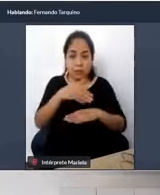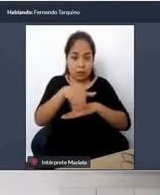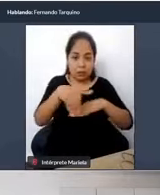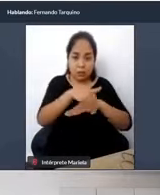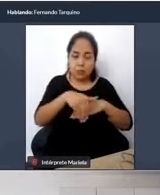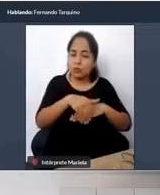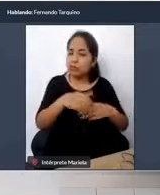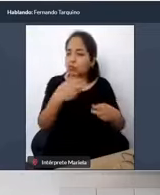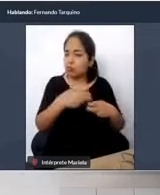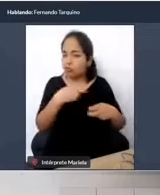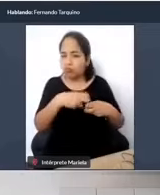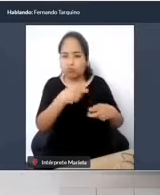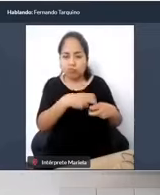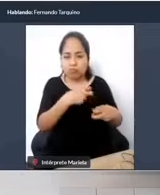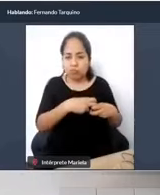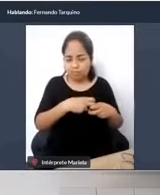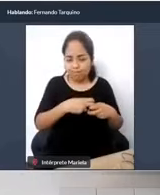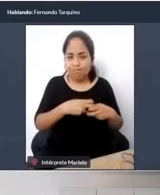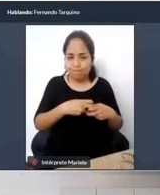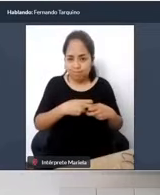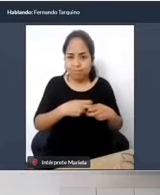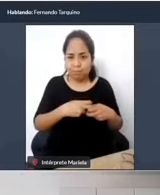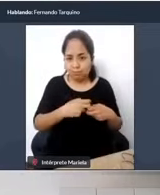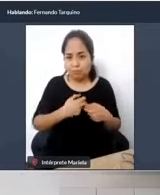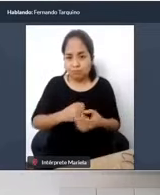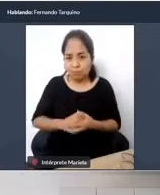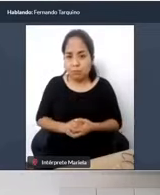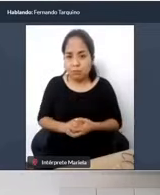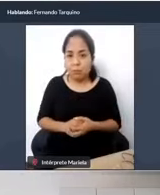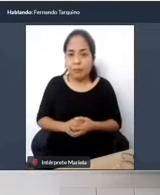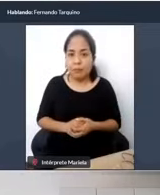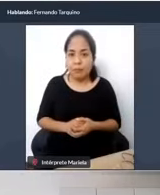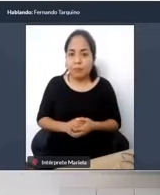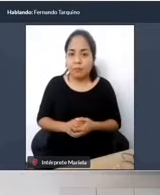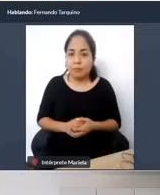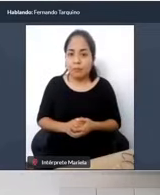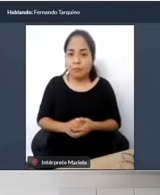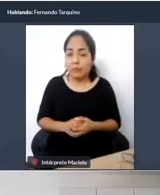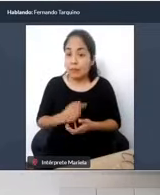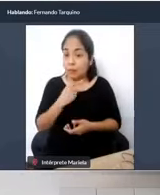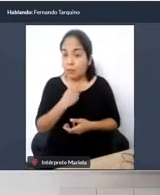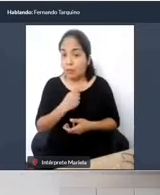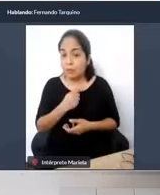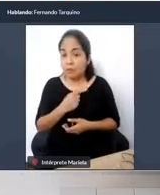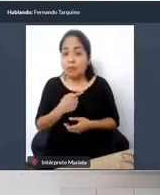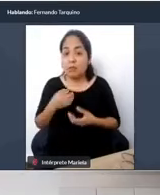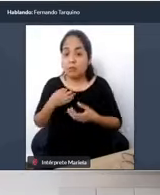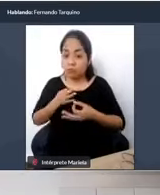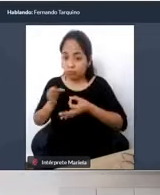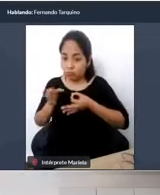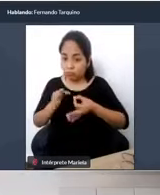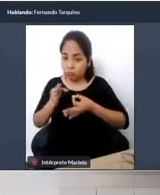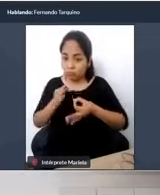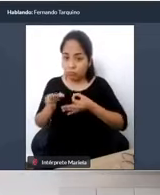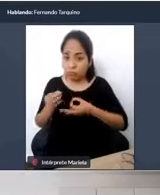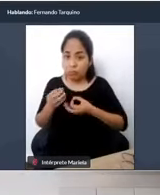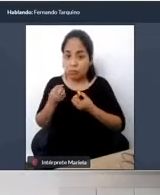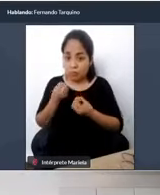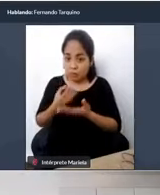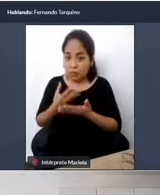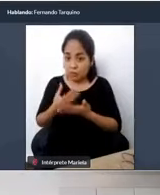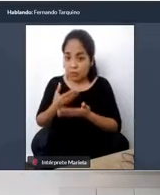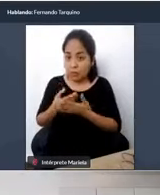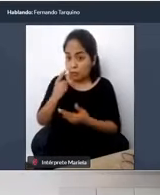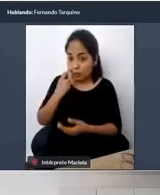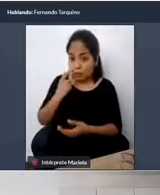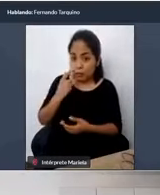que bastante bien narró los antecedentes el señor que me antecedió